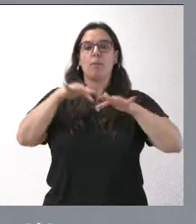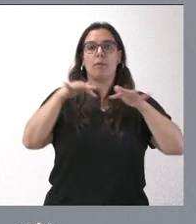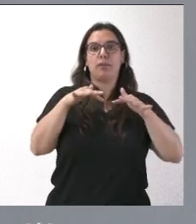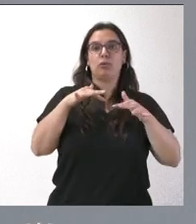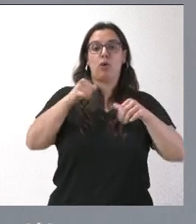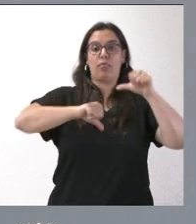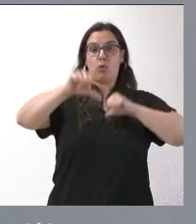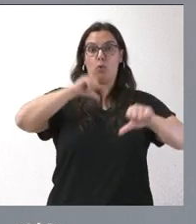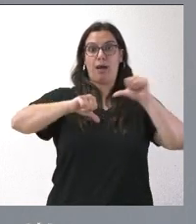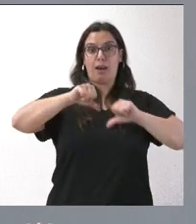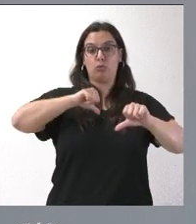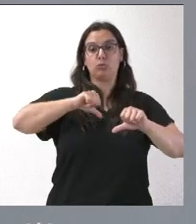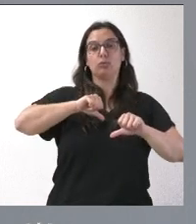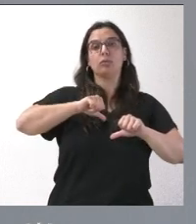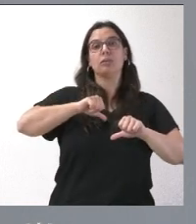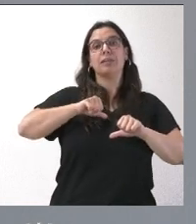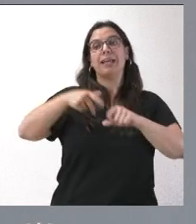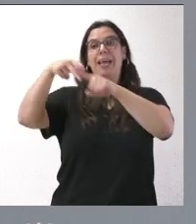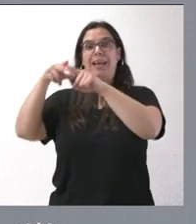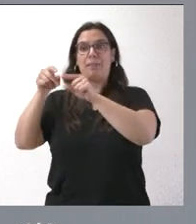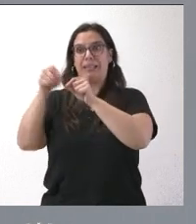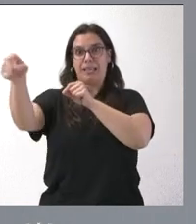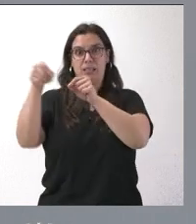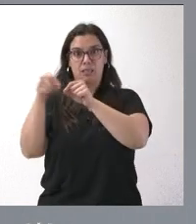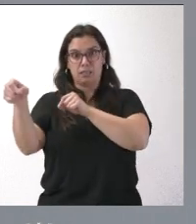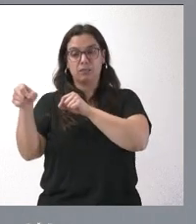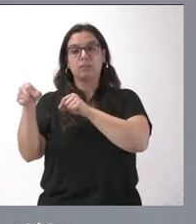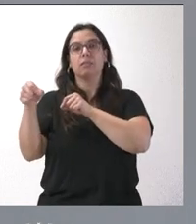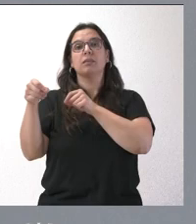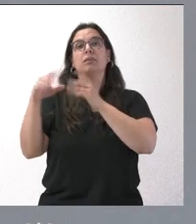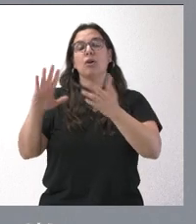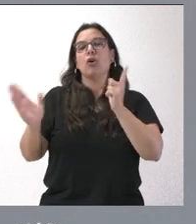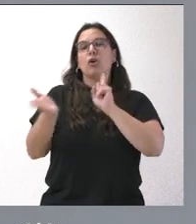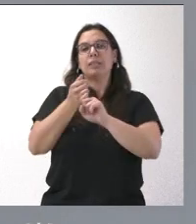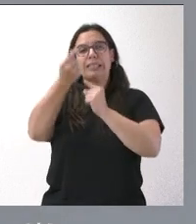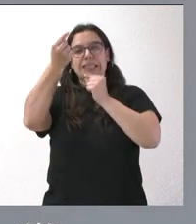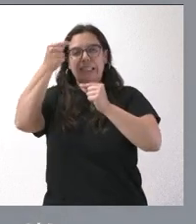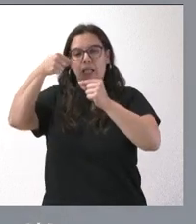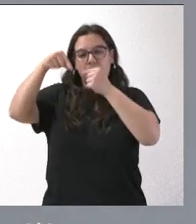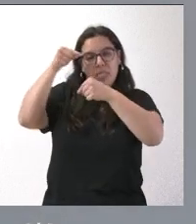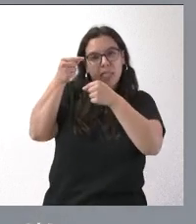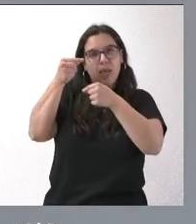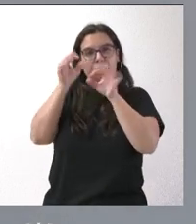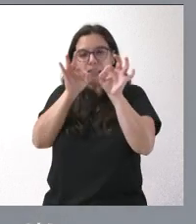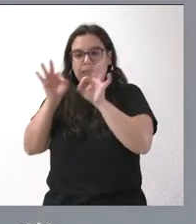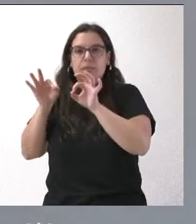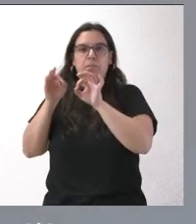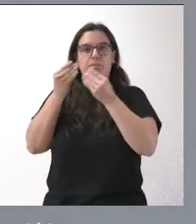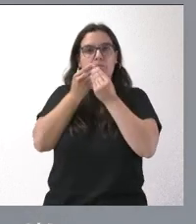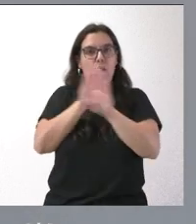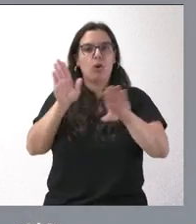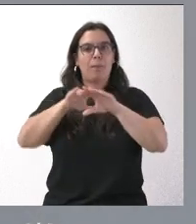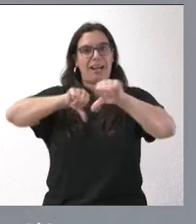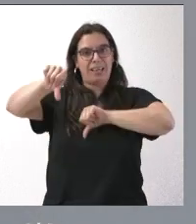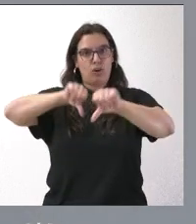cirujano y los instrumentos quirúrgicos y se obtiene de esta forma una mayor precisión en el procedimiento desarrollado en el quirófano con